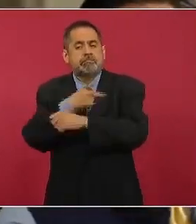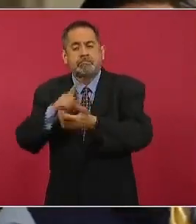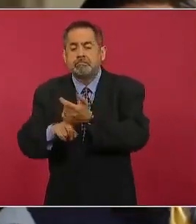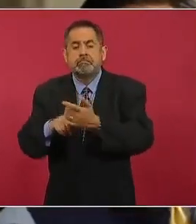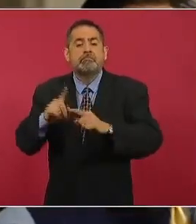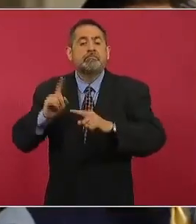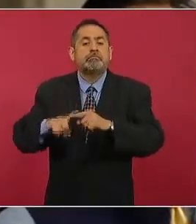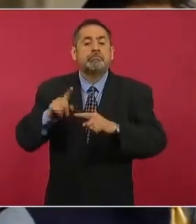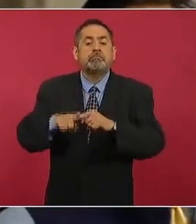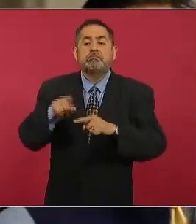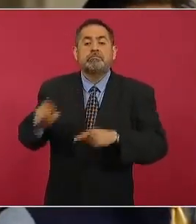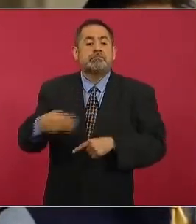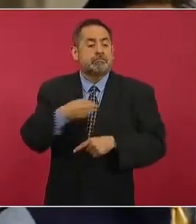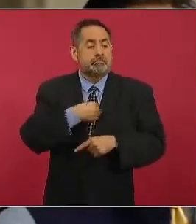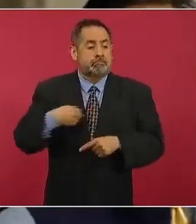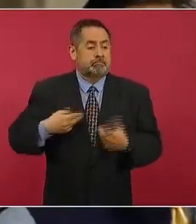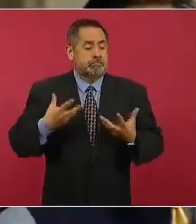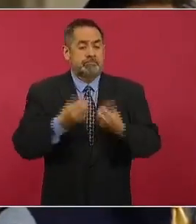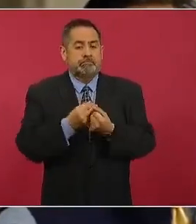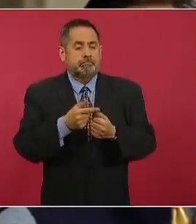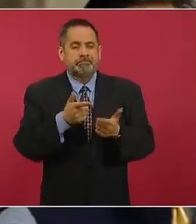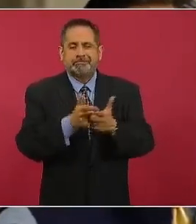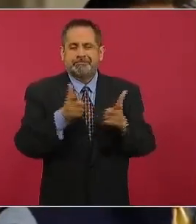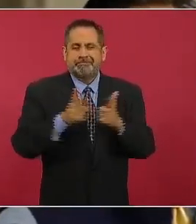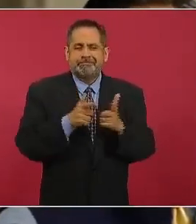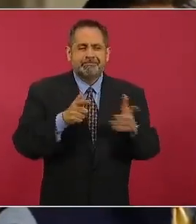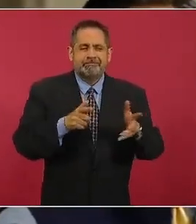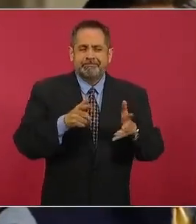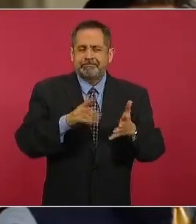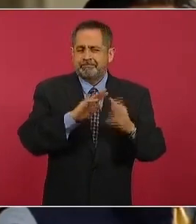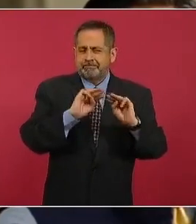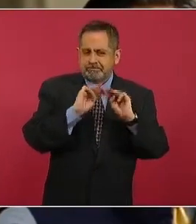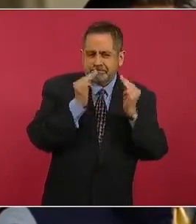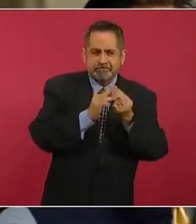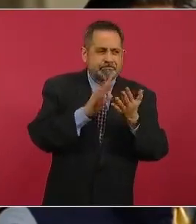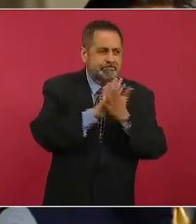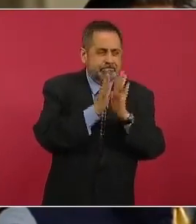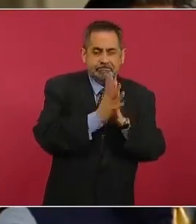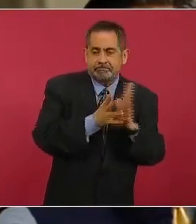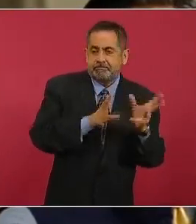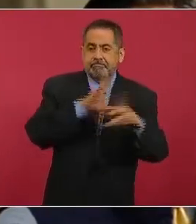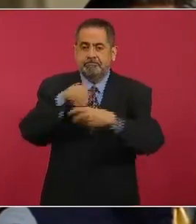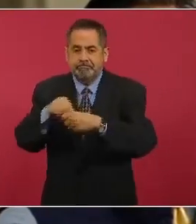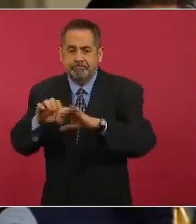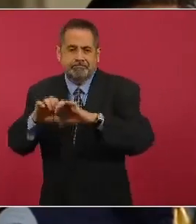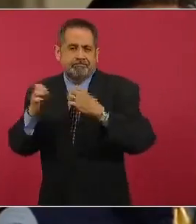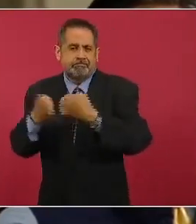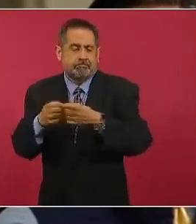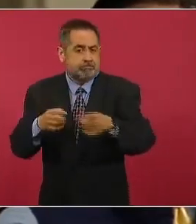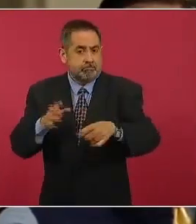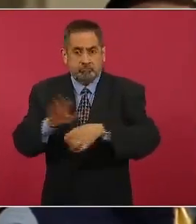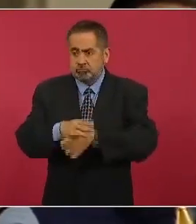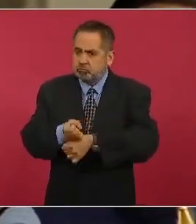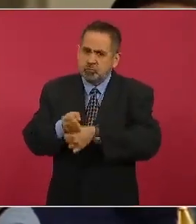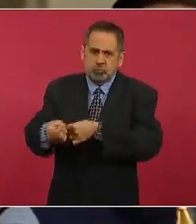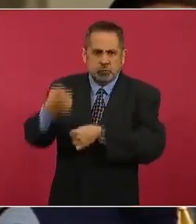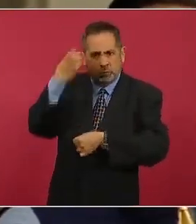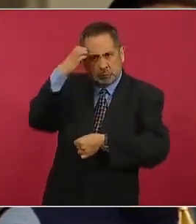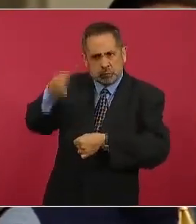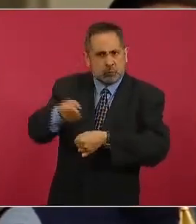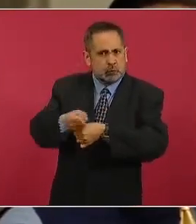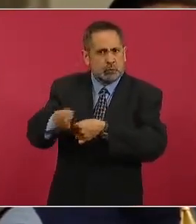participado algún integrante de algún grupo de crimen organizado llamó la atención la hazaña que se utilizó